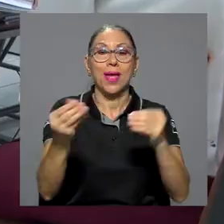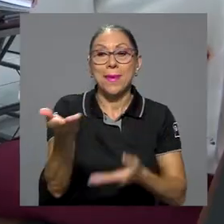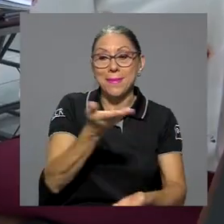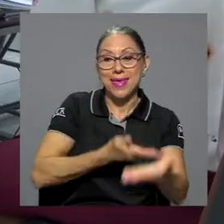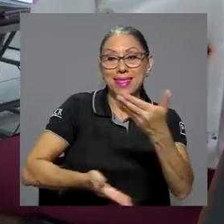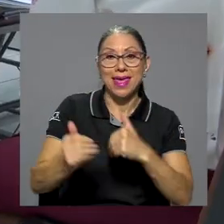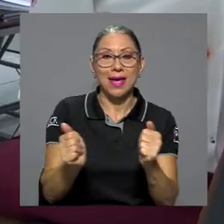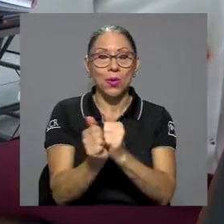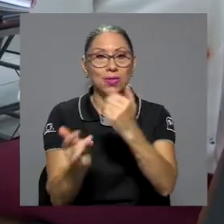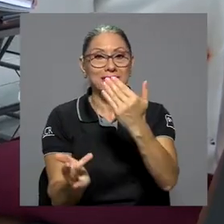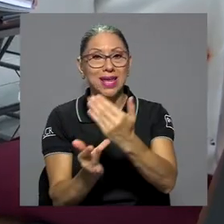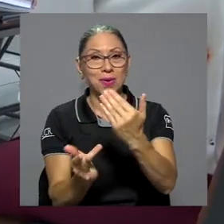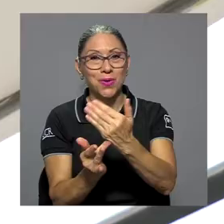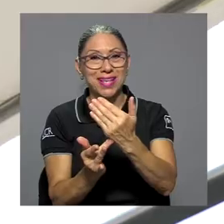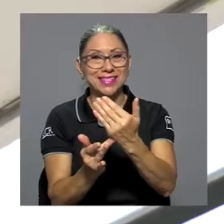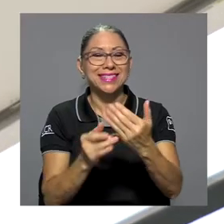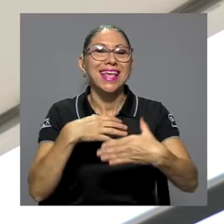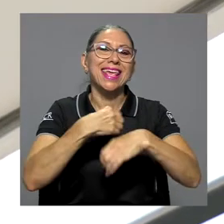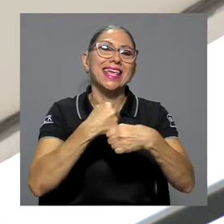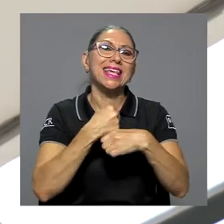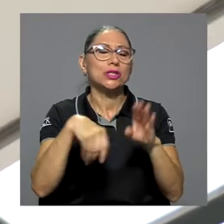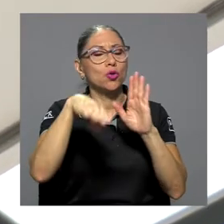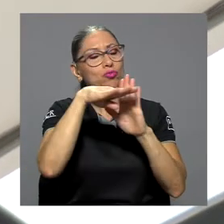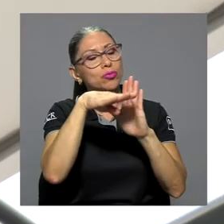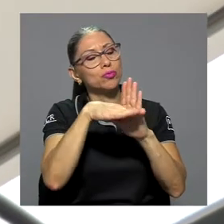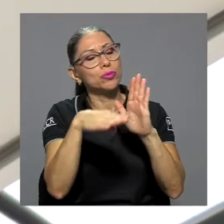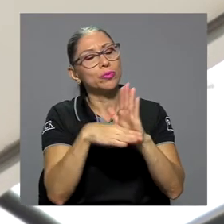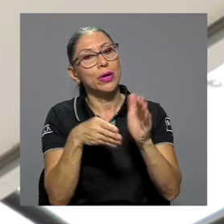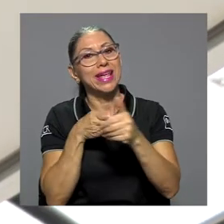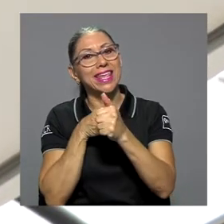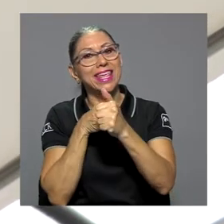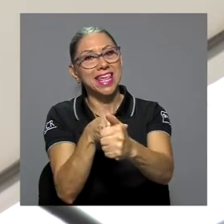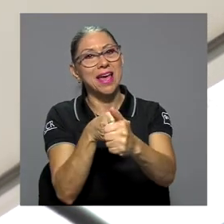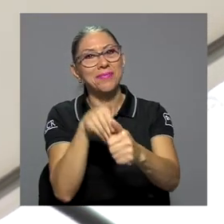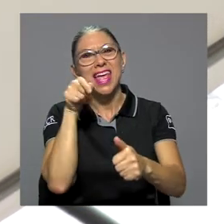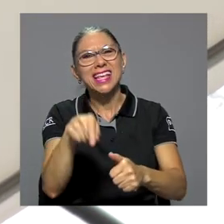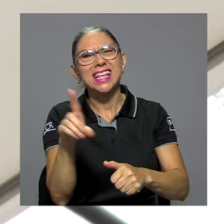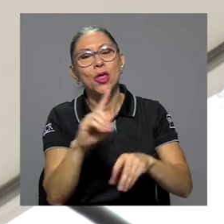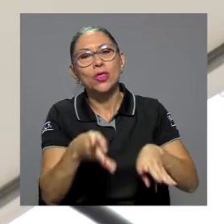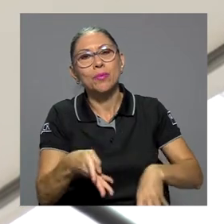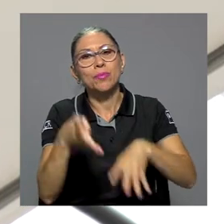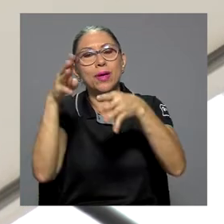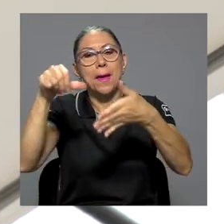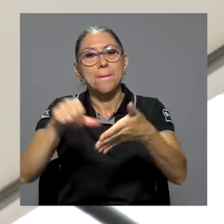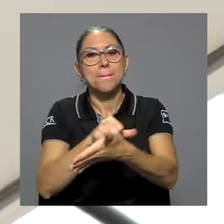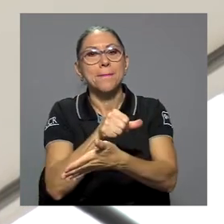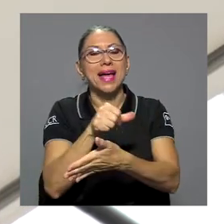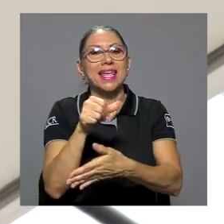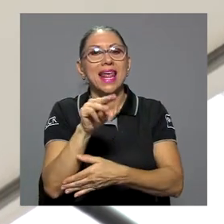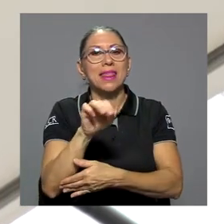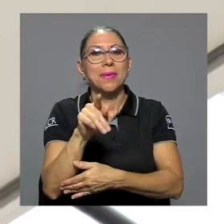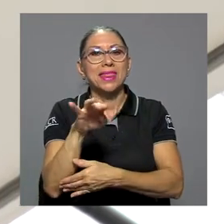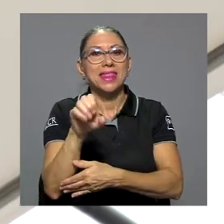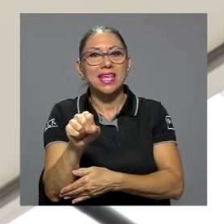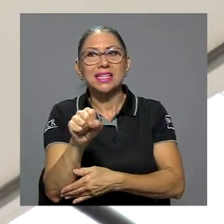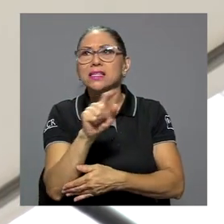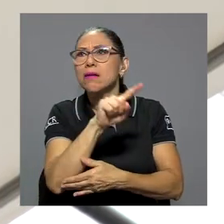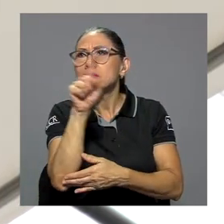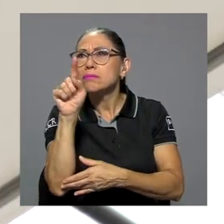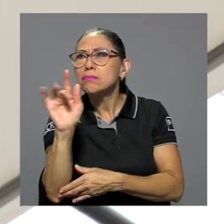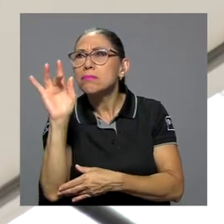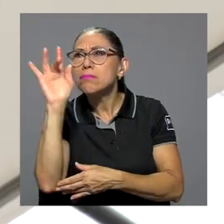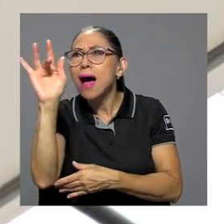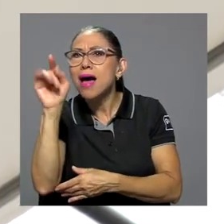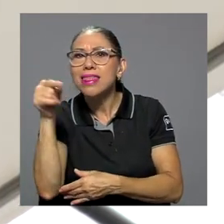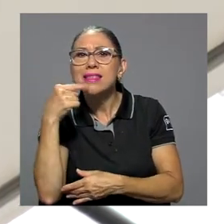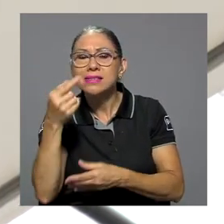Docencia Mediada con Tecnologías elaboró una guía que se encuentra disponible en la página web de METICS en la sección